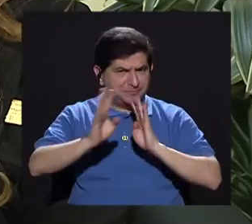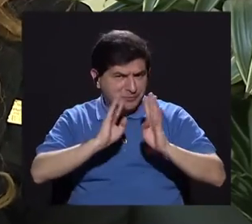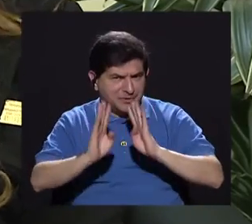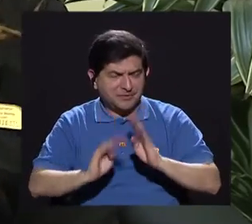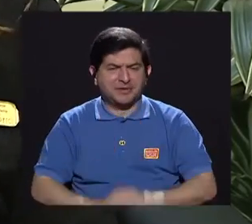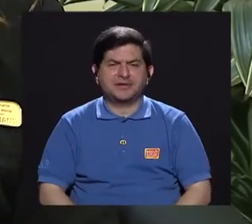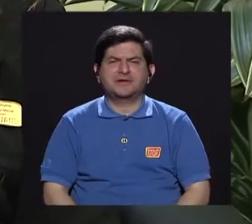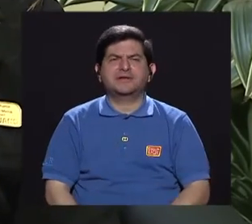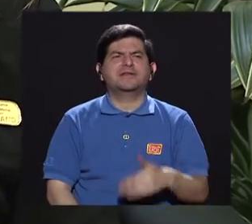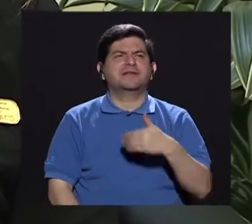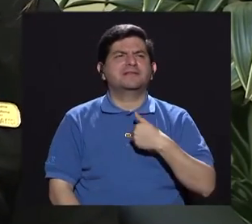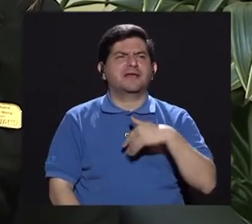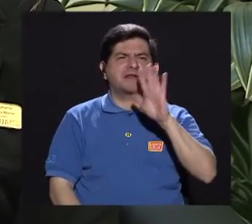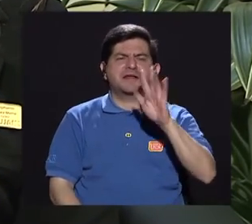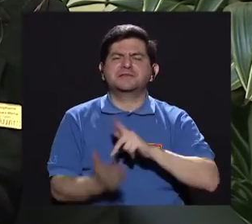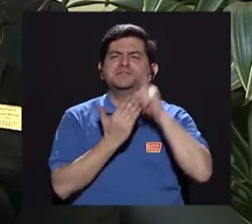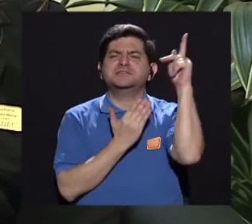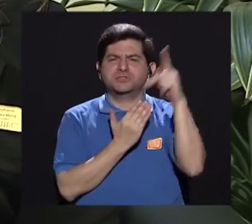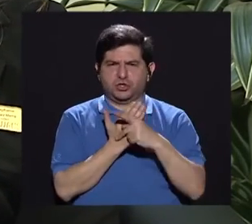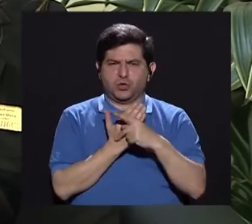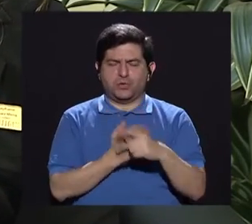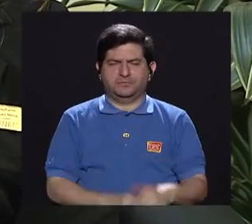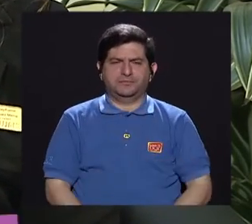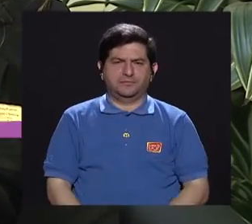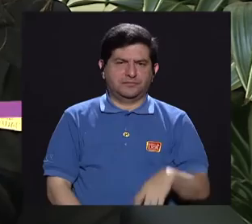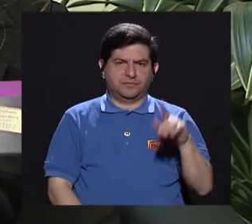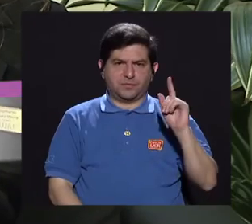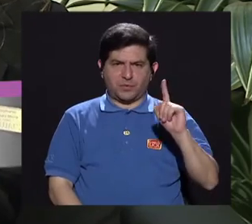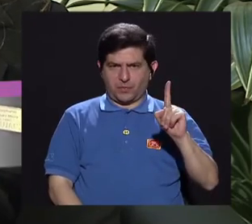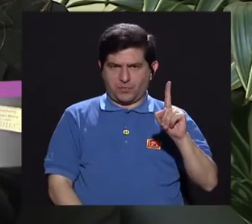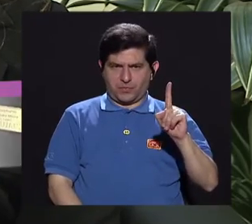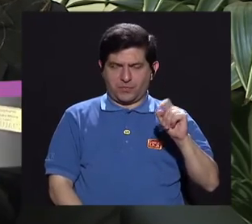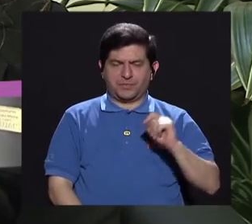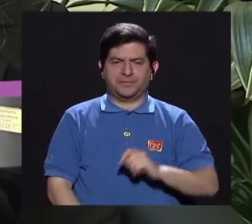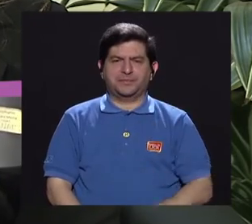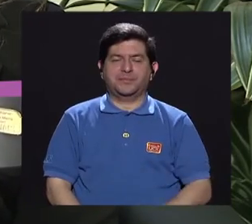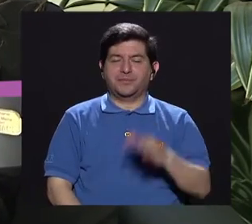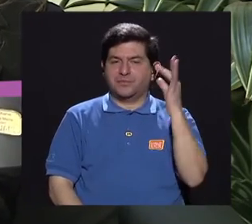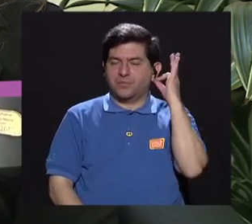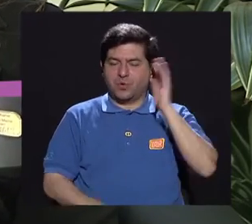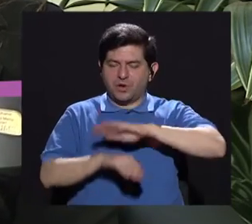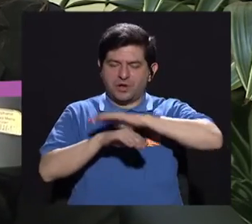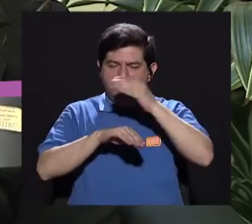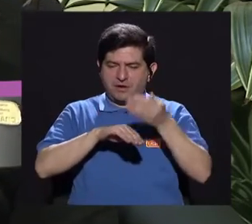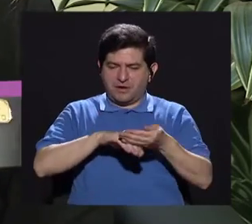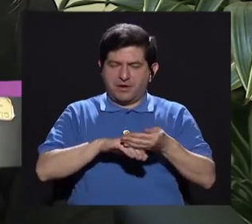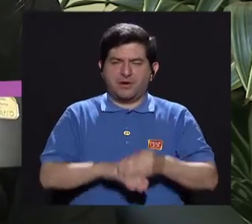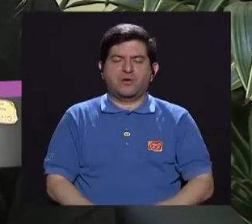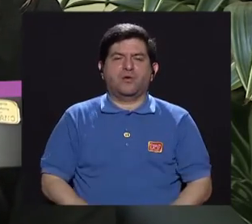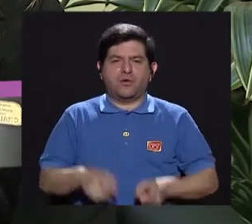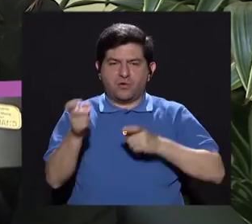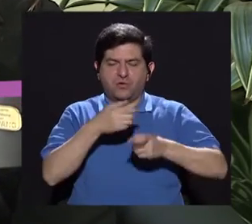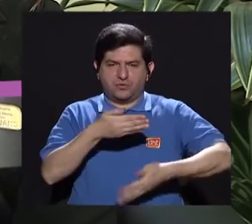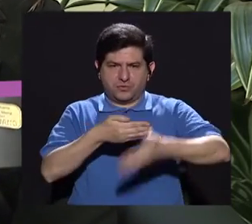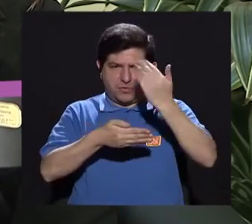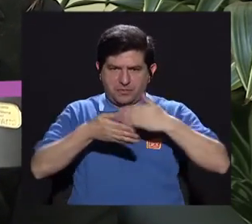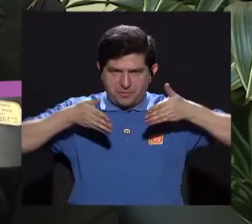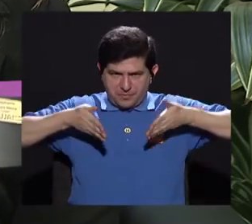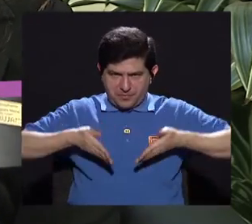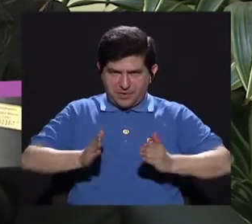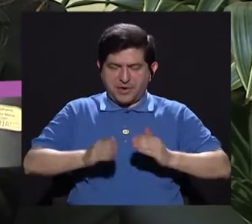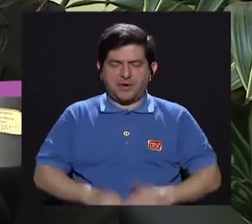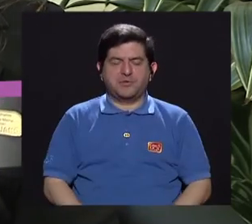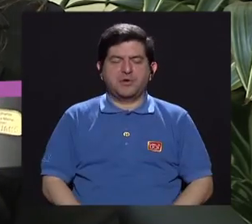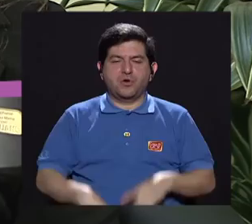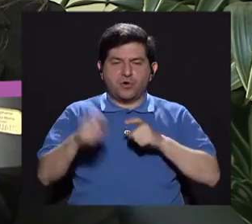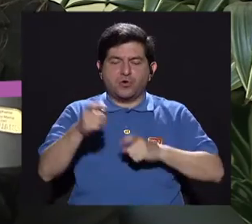respecto. Contamos como con cinco programas, ¿verdad? Uno sería el de la mujer embarazada o control prenatal, el